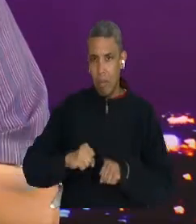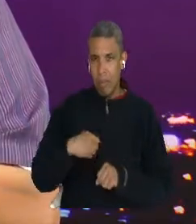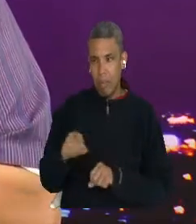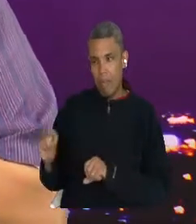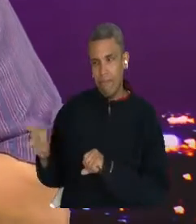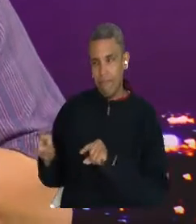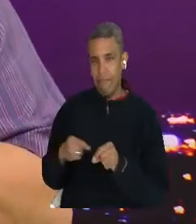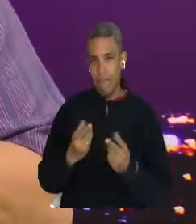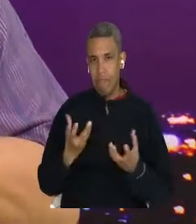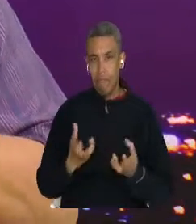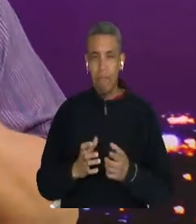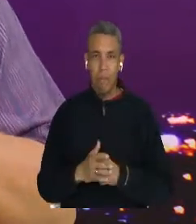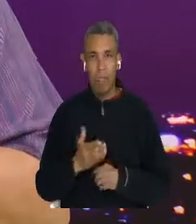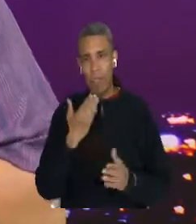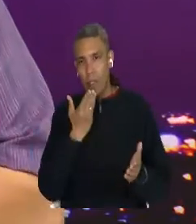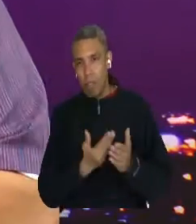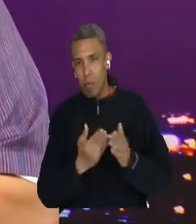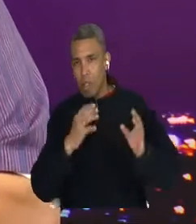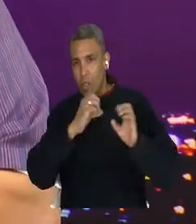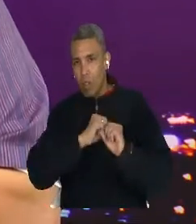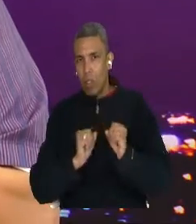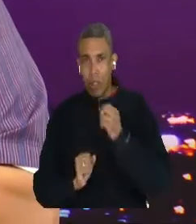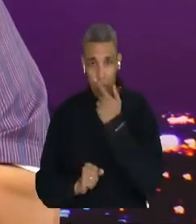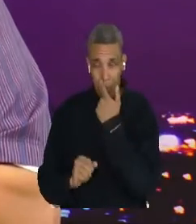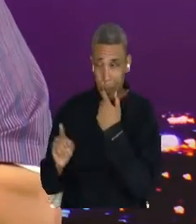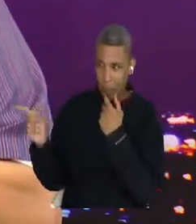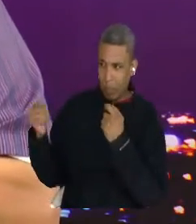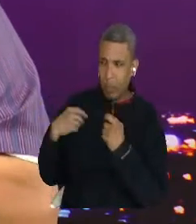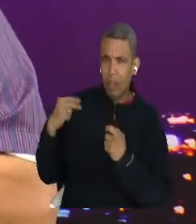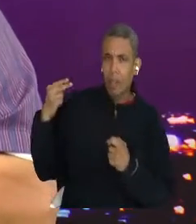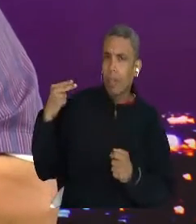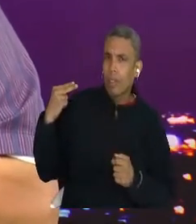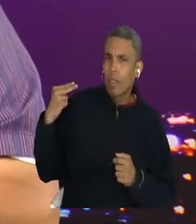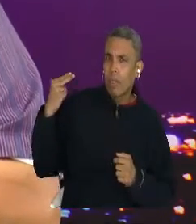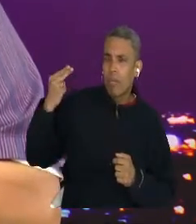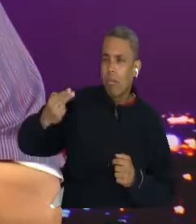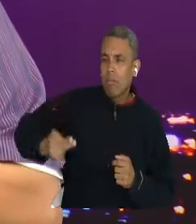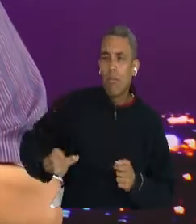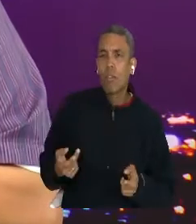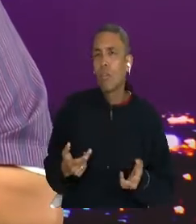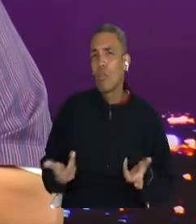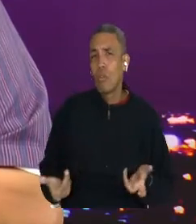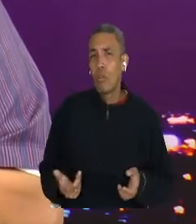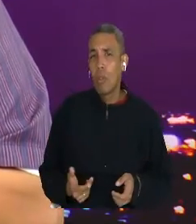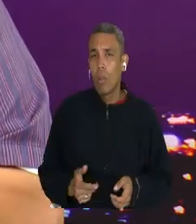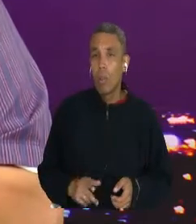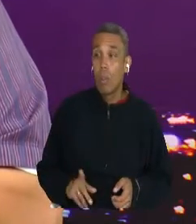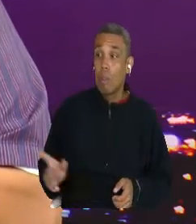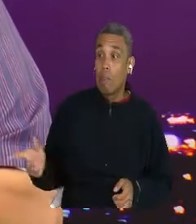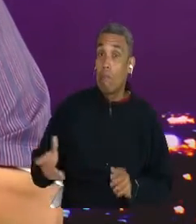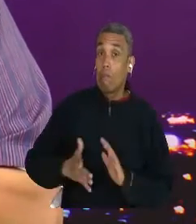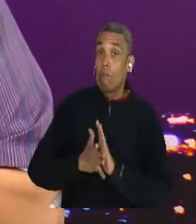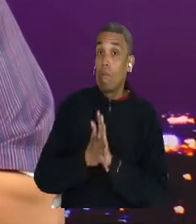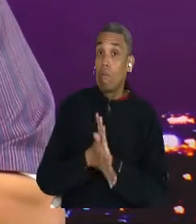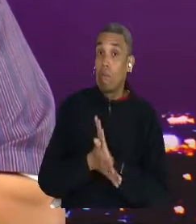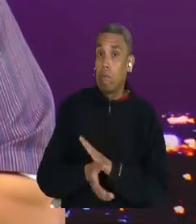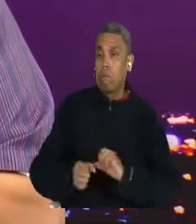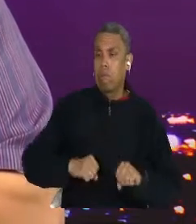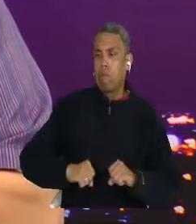Yo quiero que quienes no conocen esa amplia hoja de vida de Jimmy, pues usted mismo nos la resuma, porque es una hoja de vida de un joven brillante.